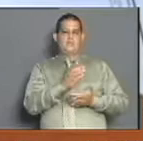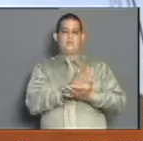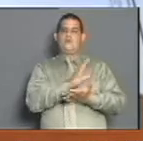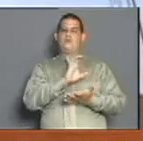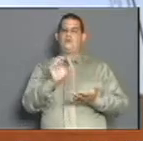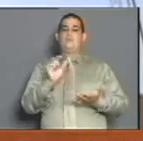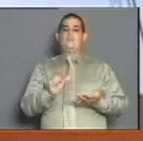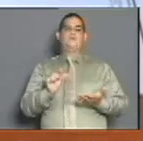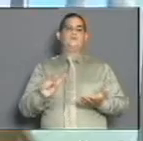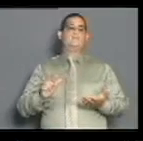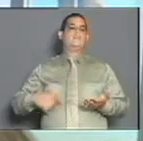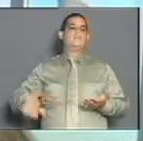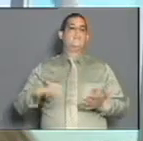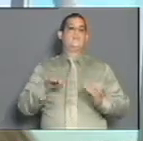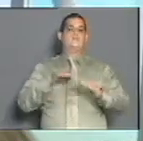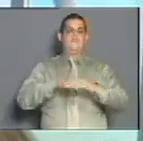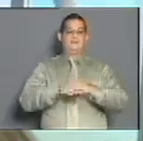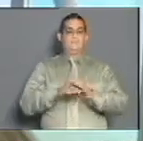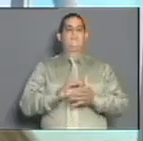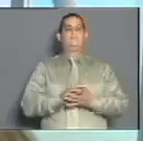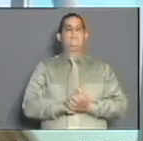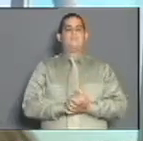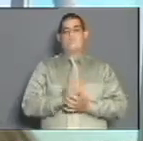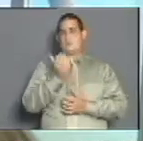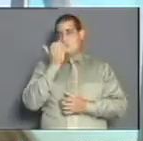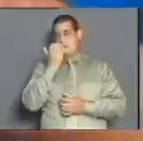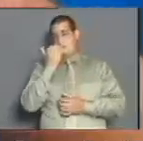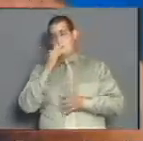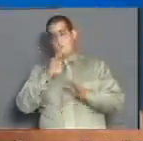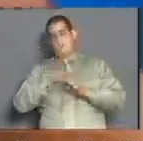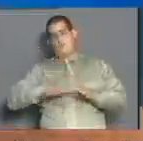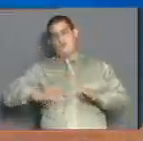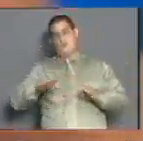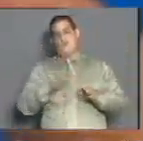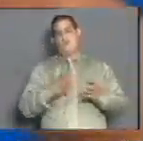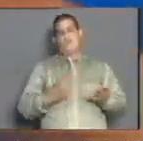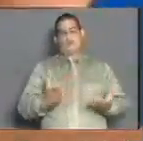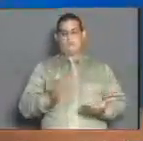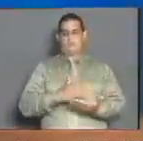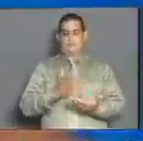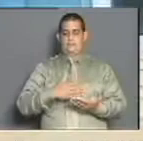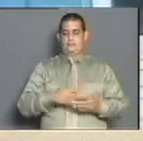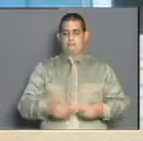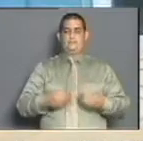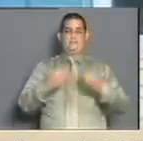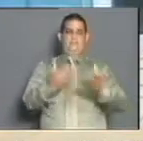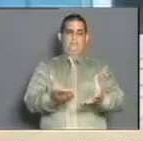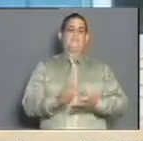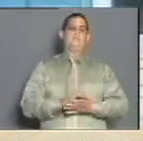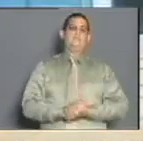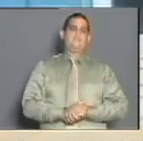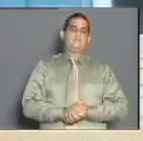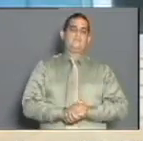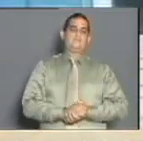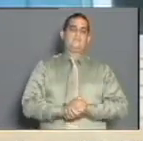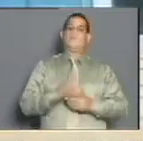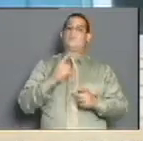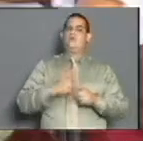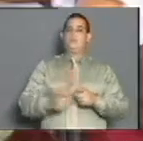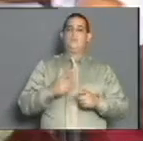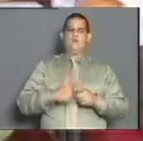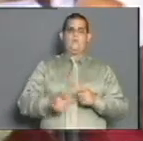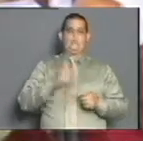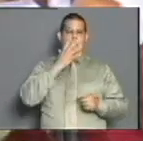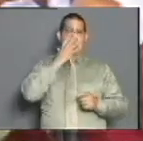gestionan en estas los aseguramientos, la alimentación y la base material de vida. Otros aspectos que se precisan es la